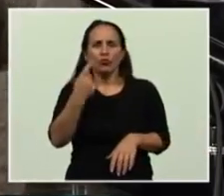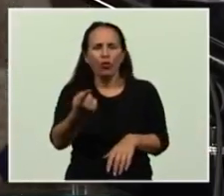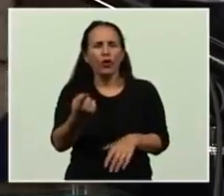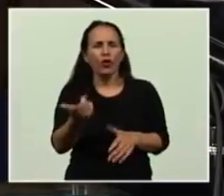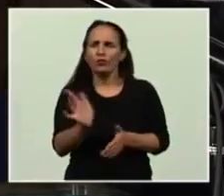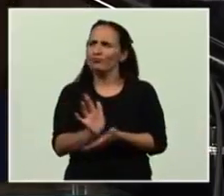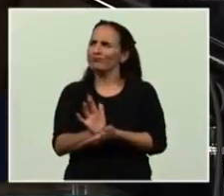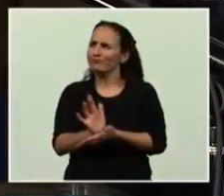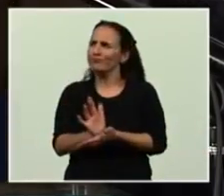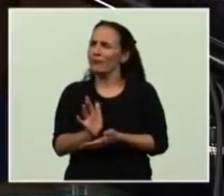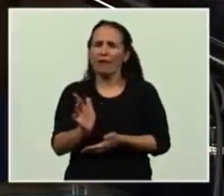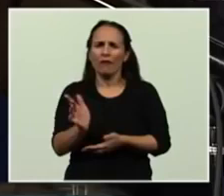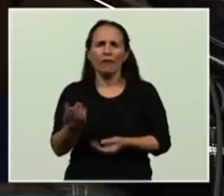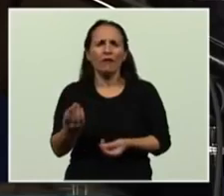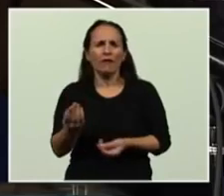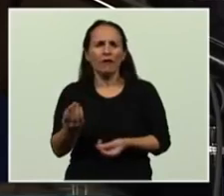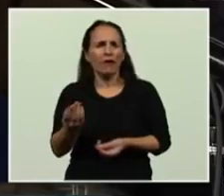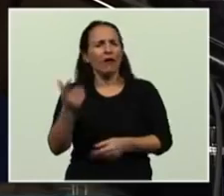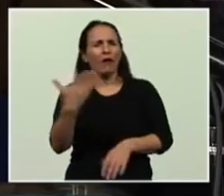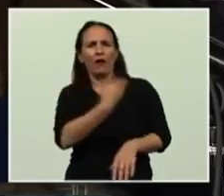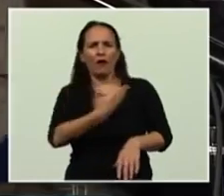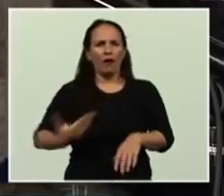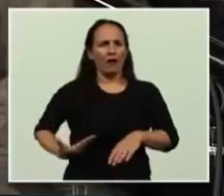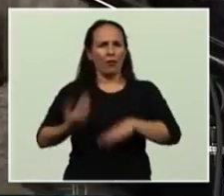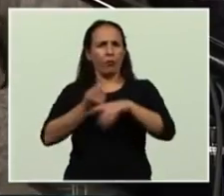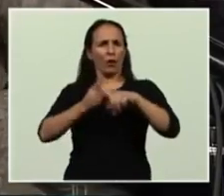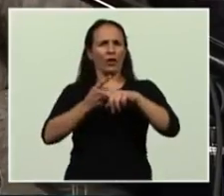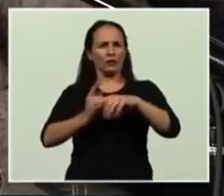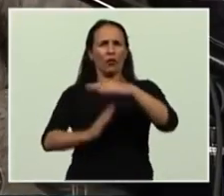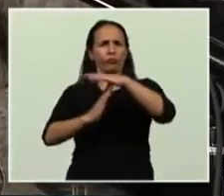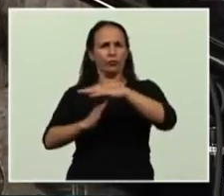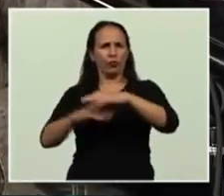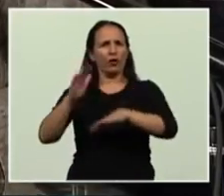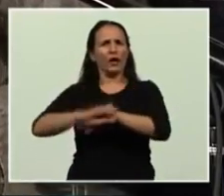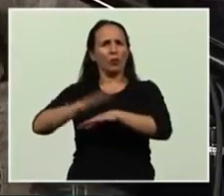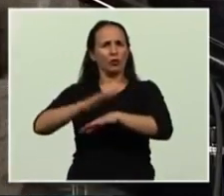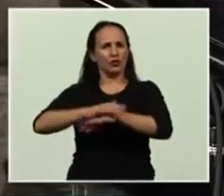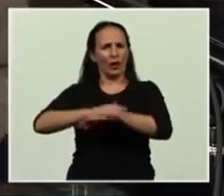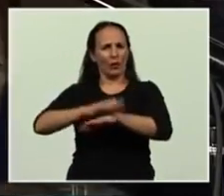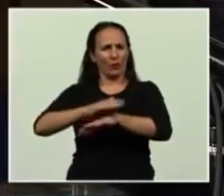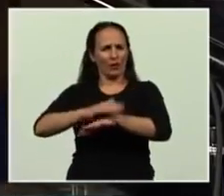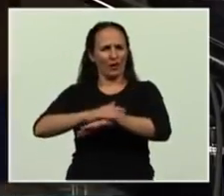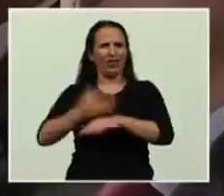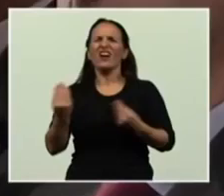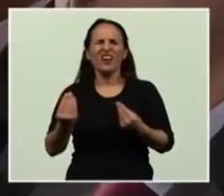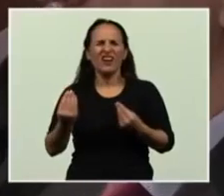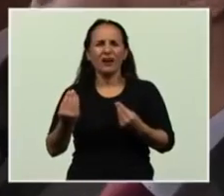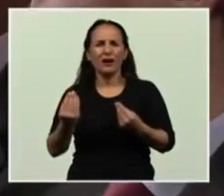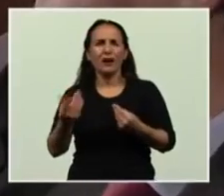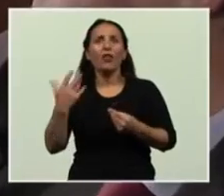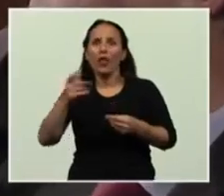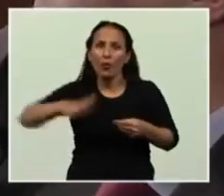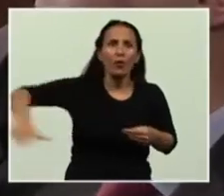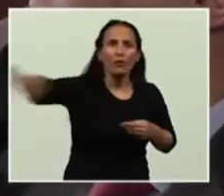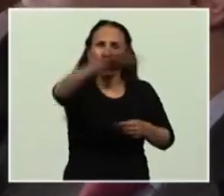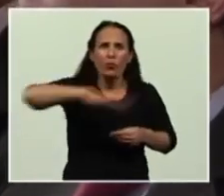cuál es la responsabilidad de los dirigentes políticos, fundamentalmente cuidar los intereses del